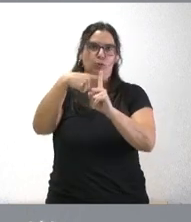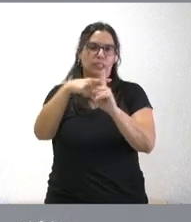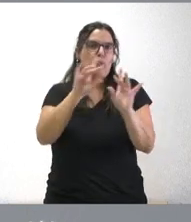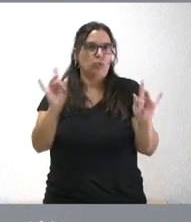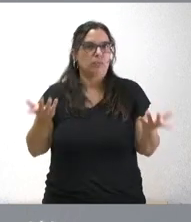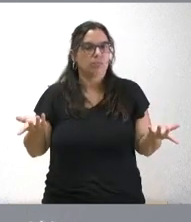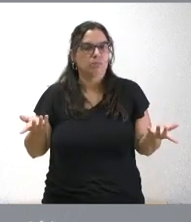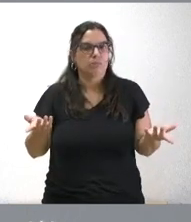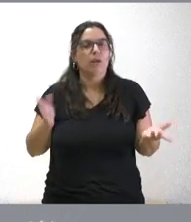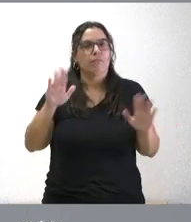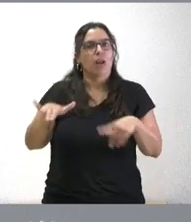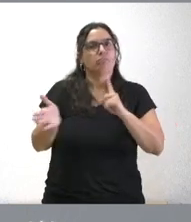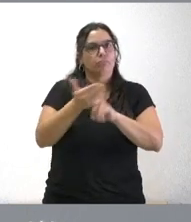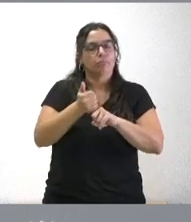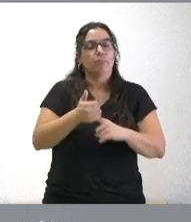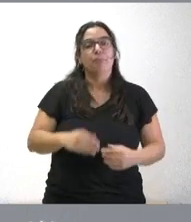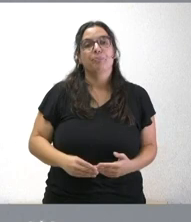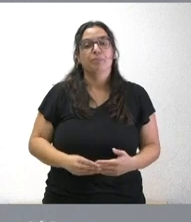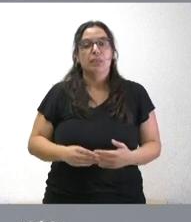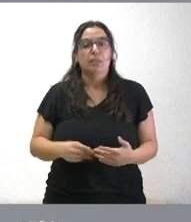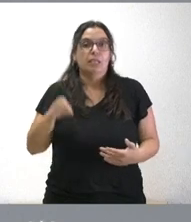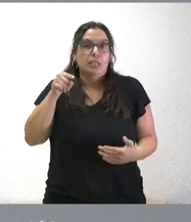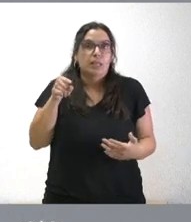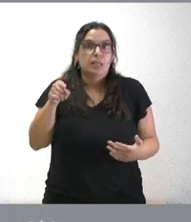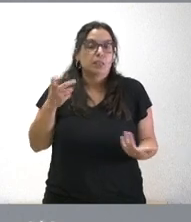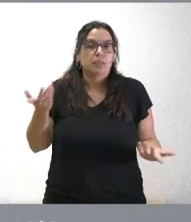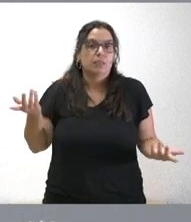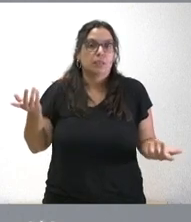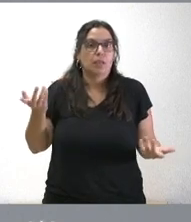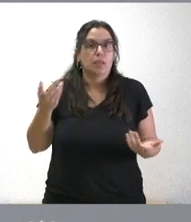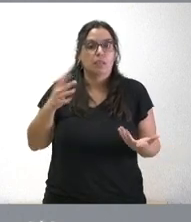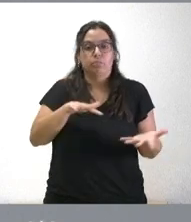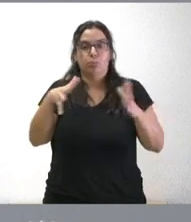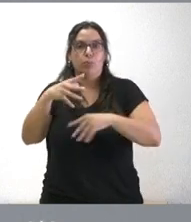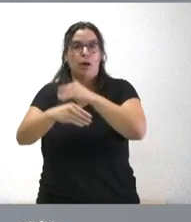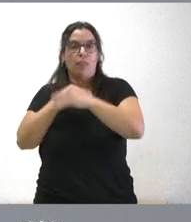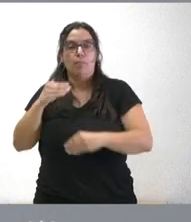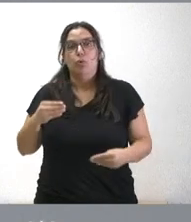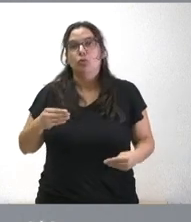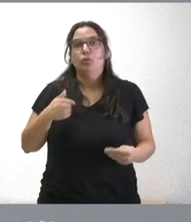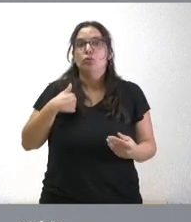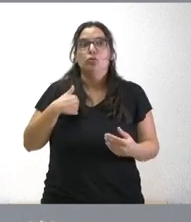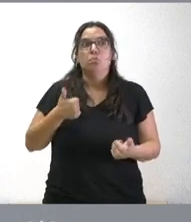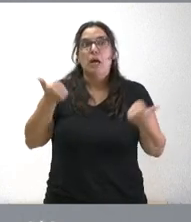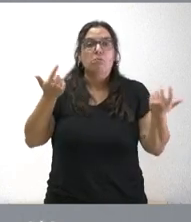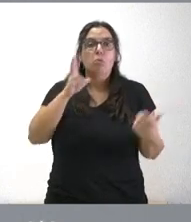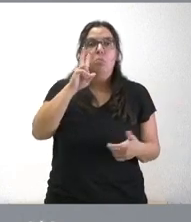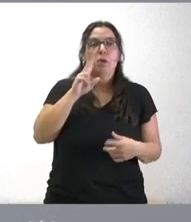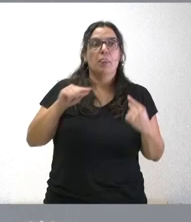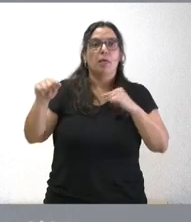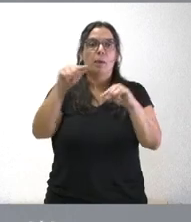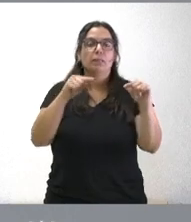se consiguió y esas son las que vamos a desarrollar yo por lo demás vi en el debate la